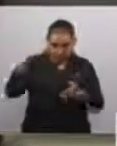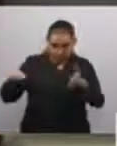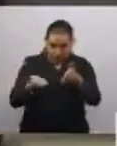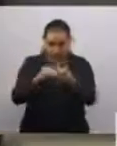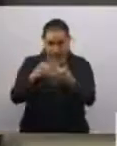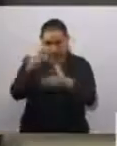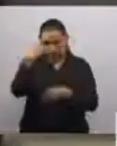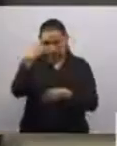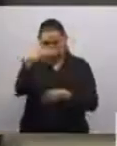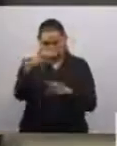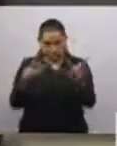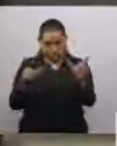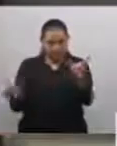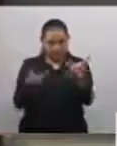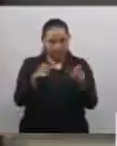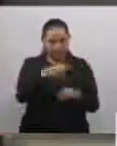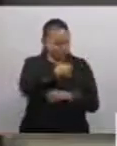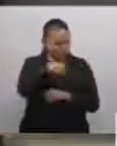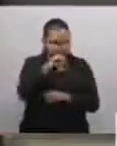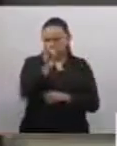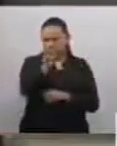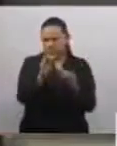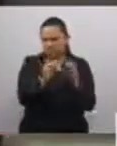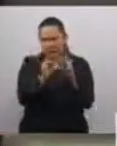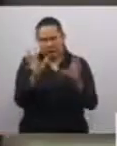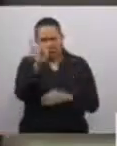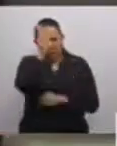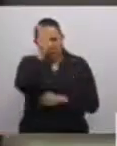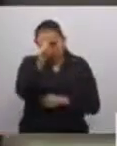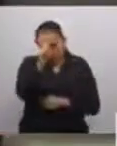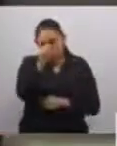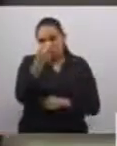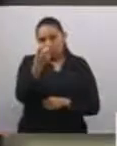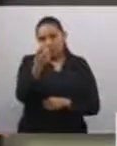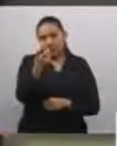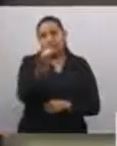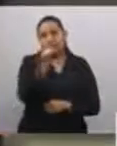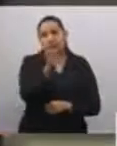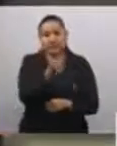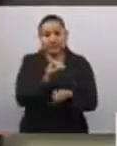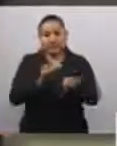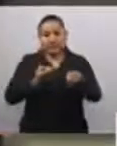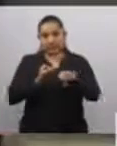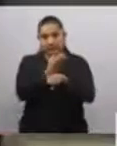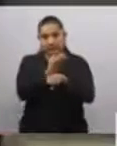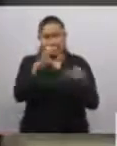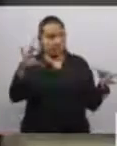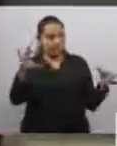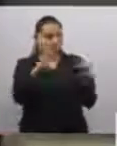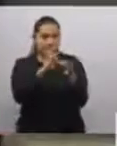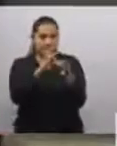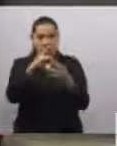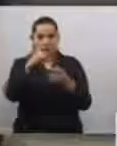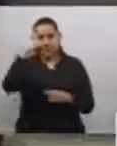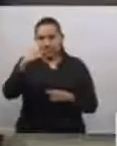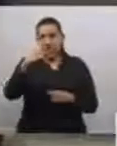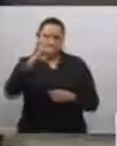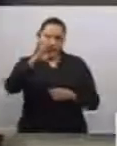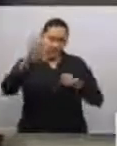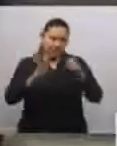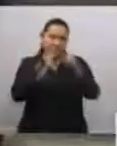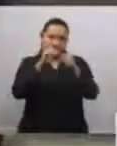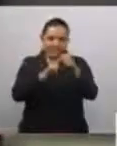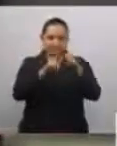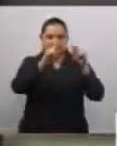completo de Michoacán de Ocampo, como Estado parte integrante de la Federación, y así rendir homenaje